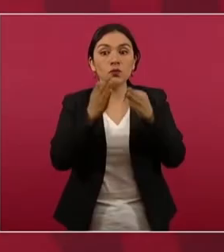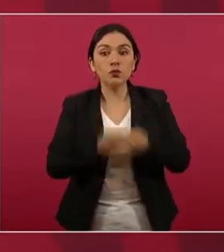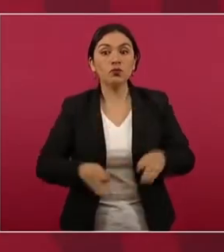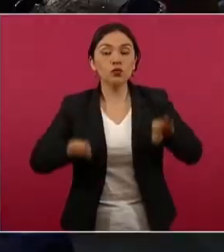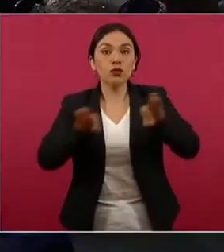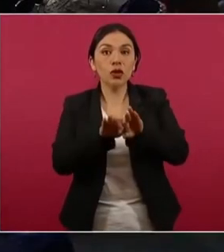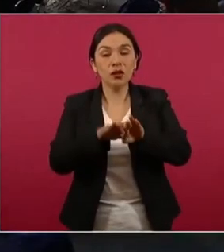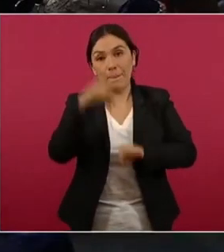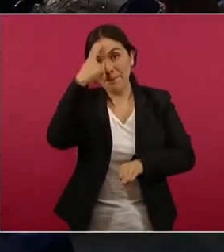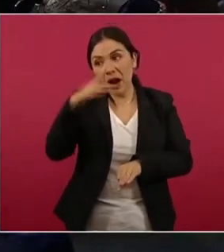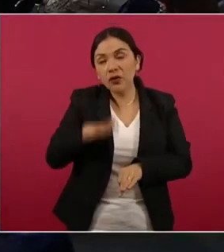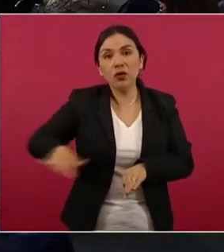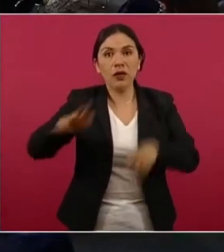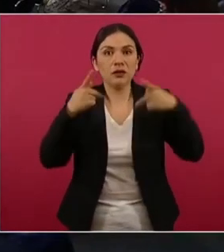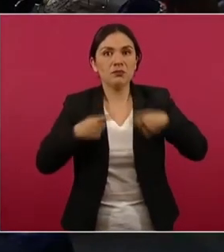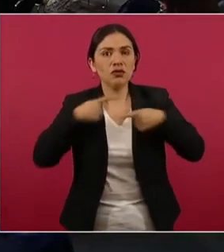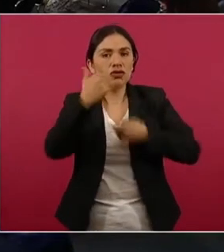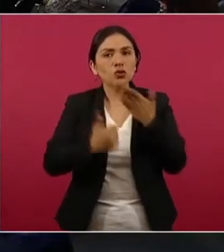seguridad,